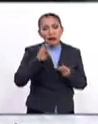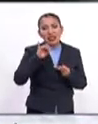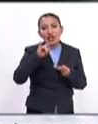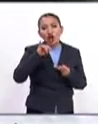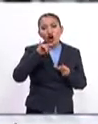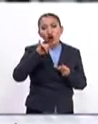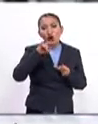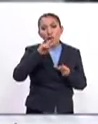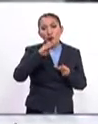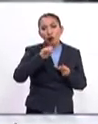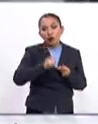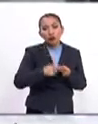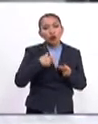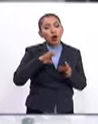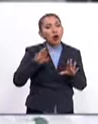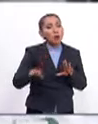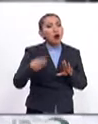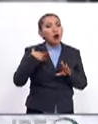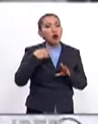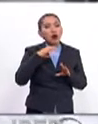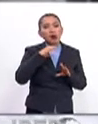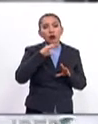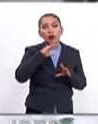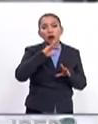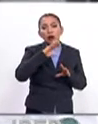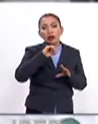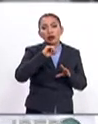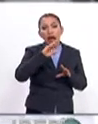filólogos como Agustín Millares Carlos,